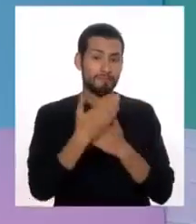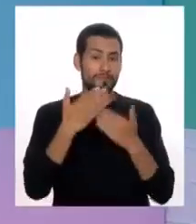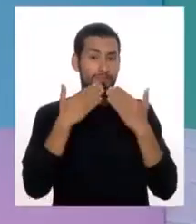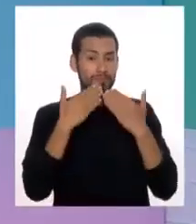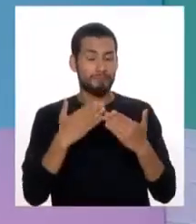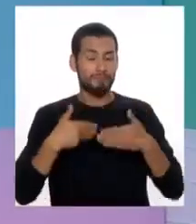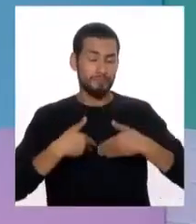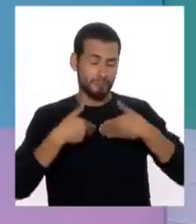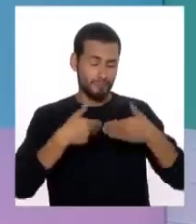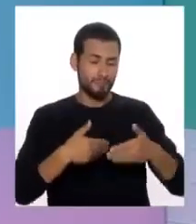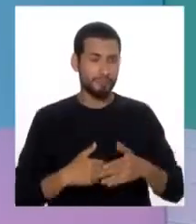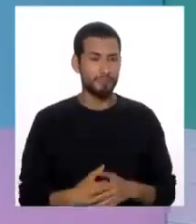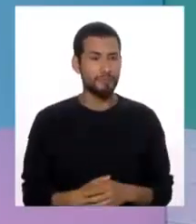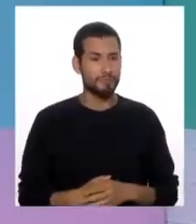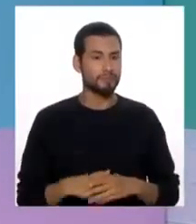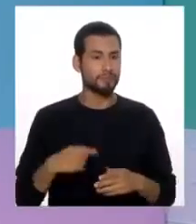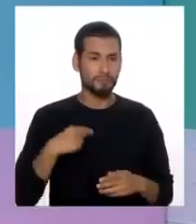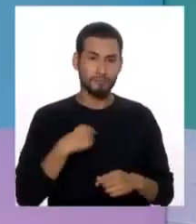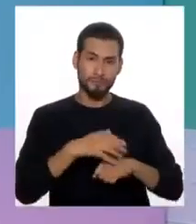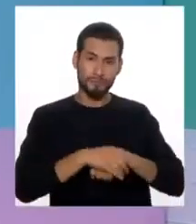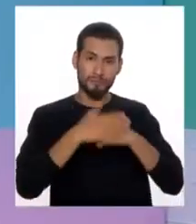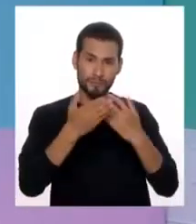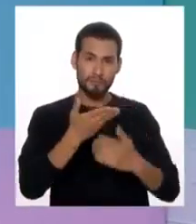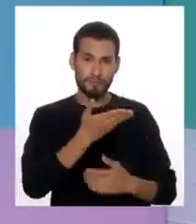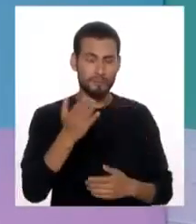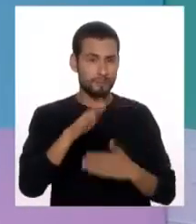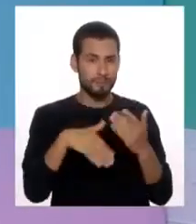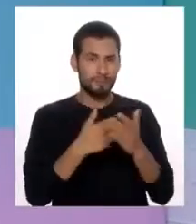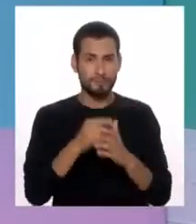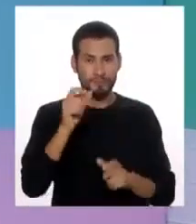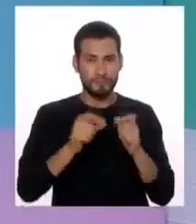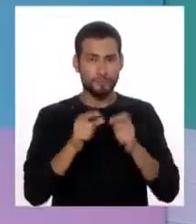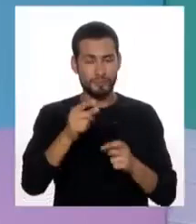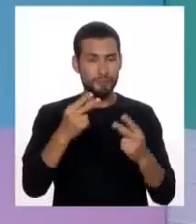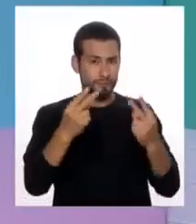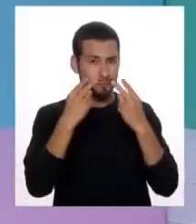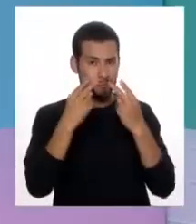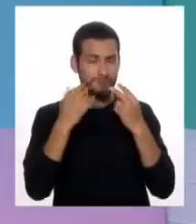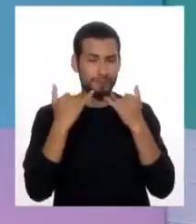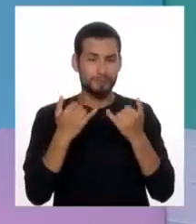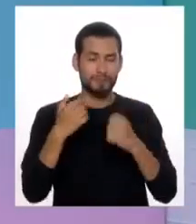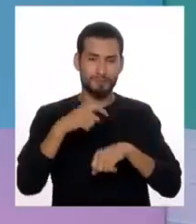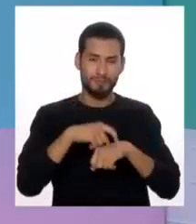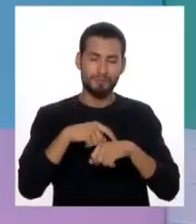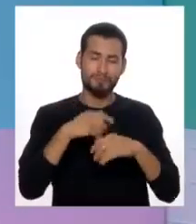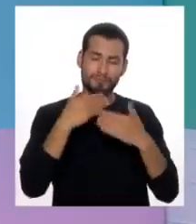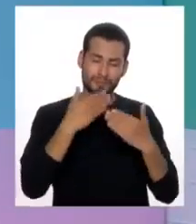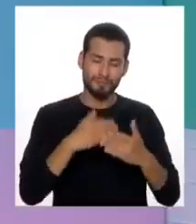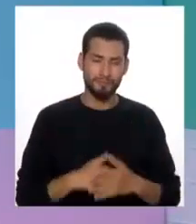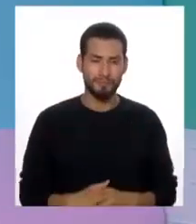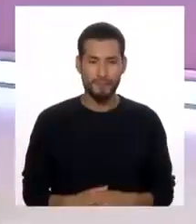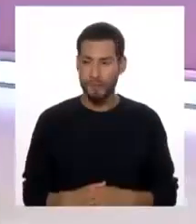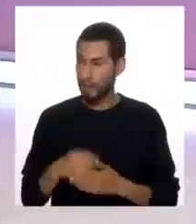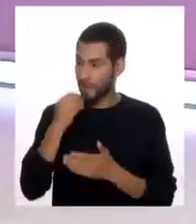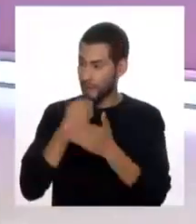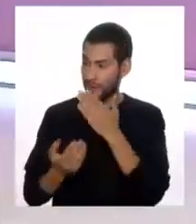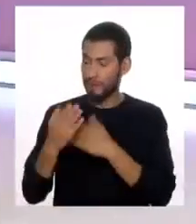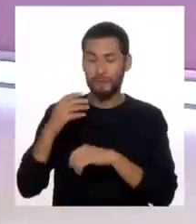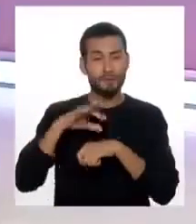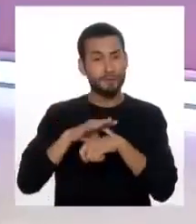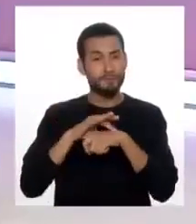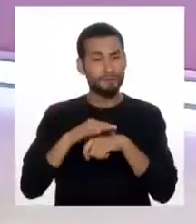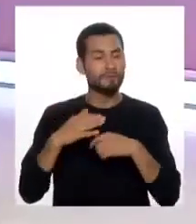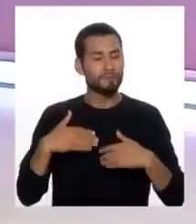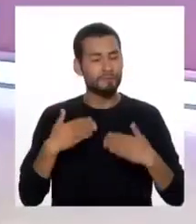gracias por la invitación y un cordial saludo a todas las personas que nos están viendo en este momento. Buenos días, doctor. Doctor, es